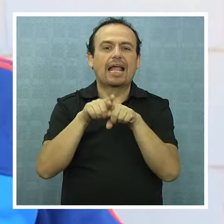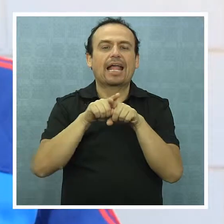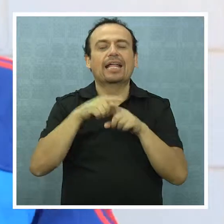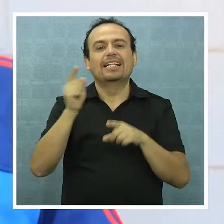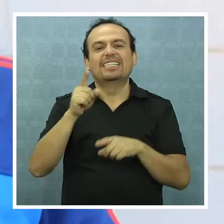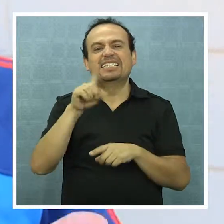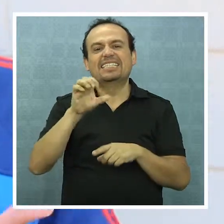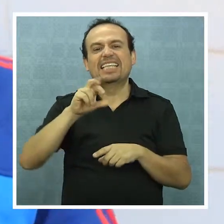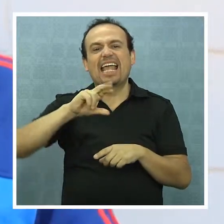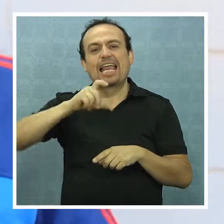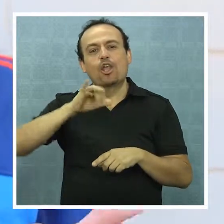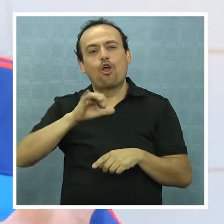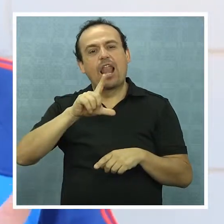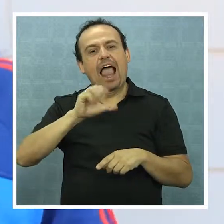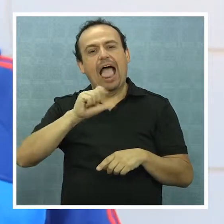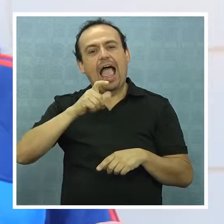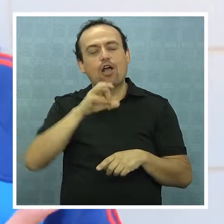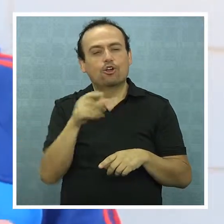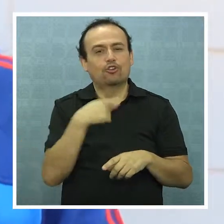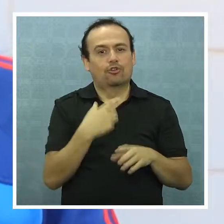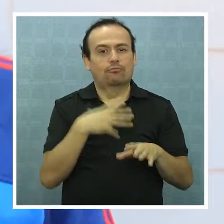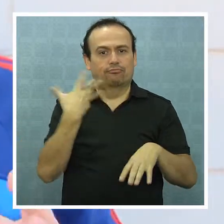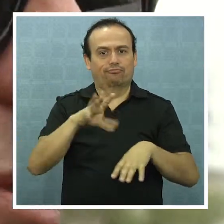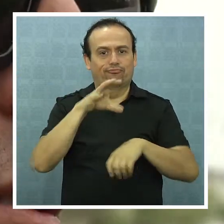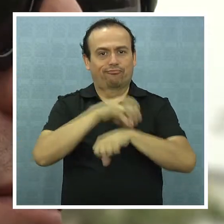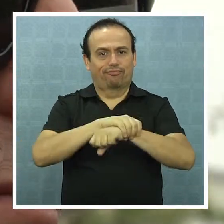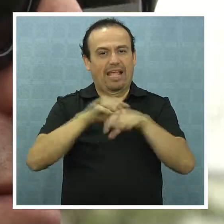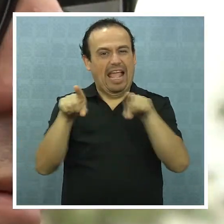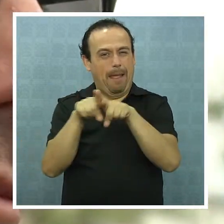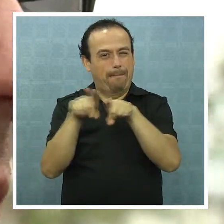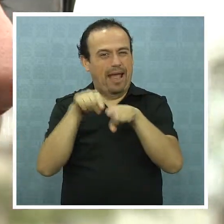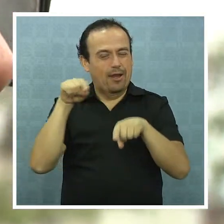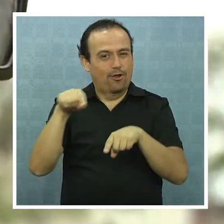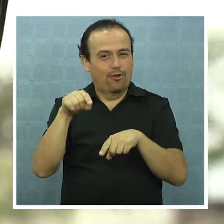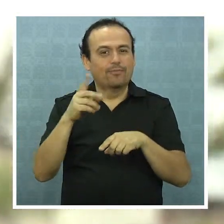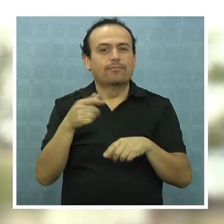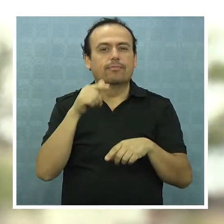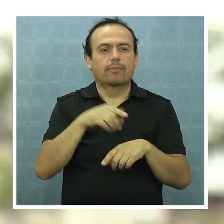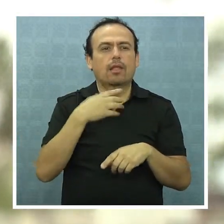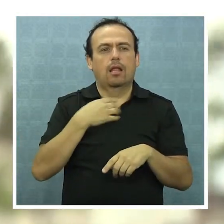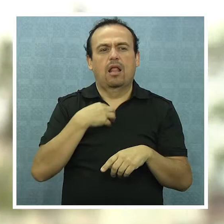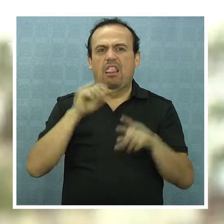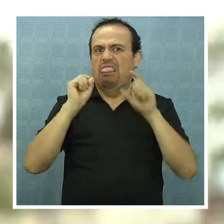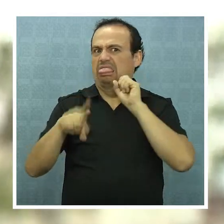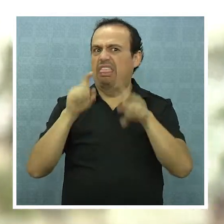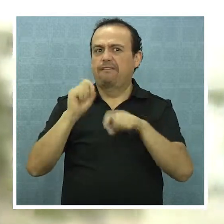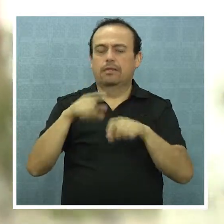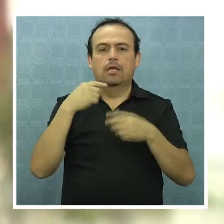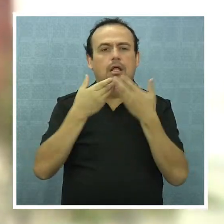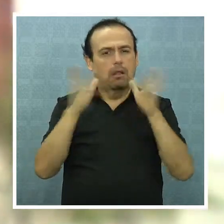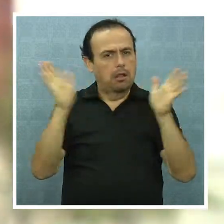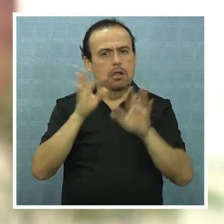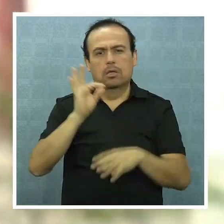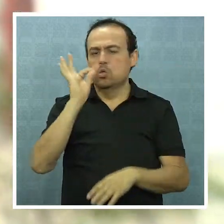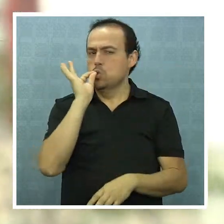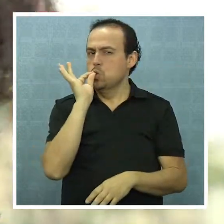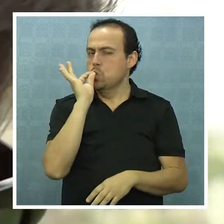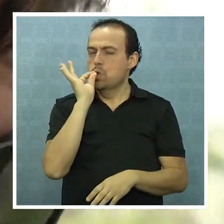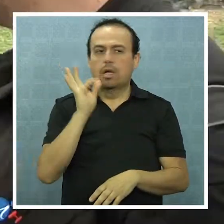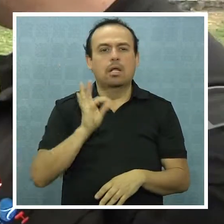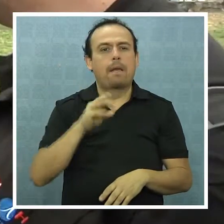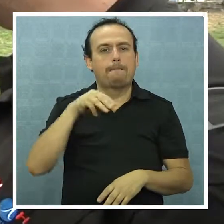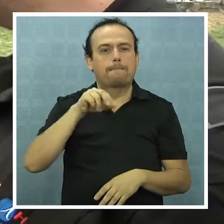Sergio Lagos fue apresado por la tenencia de esta droga y hoy el periodista es un férreo defensor del libre consumo de